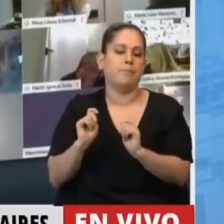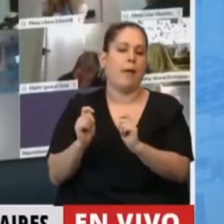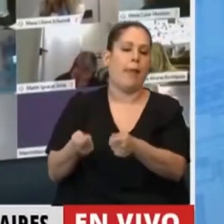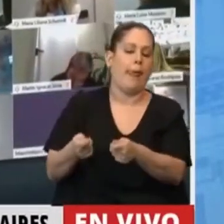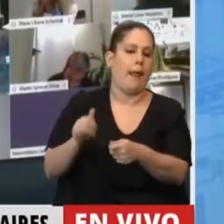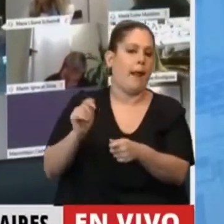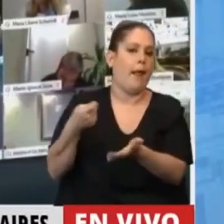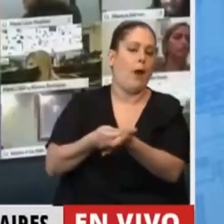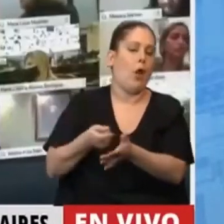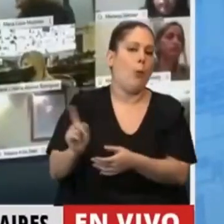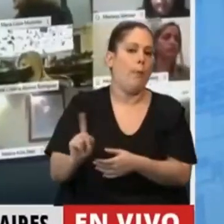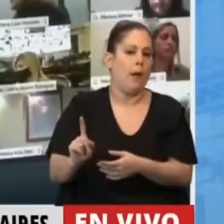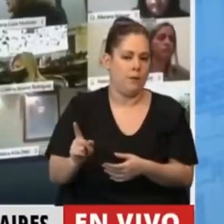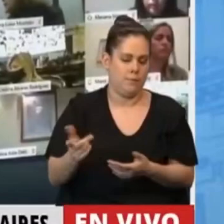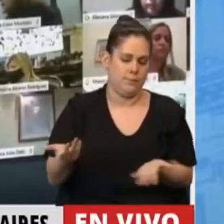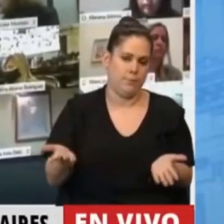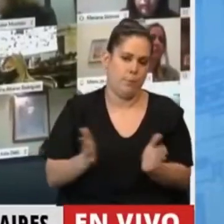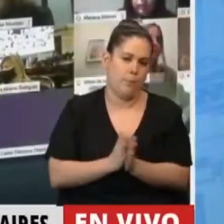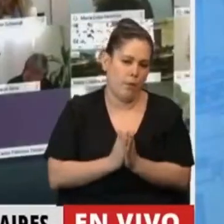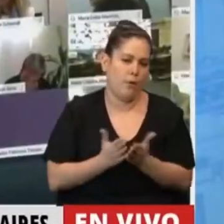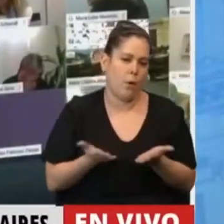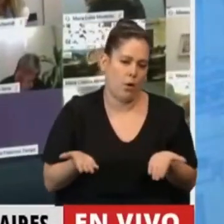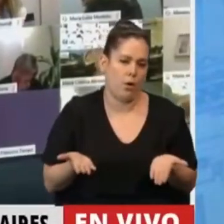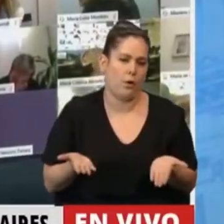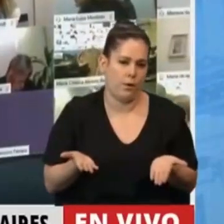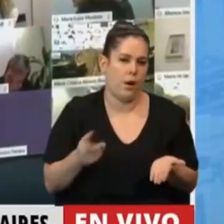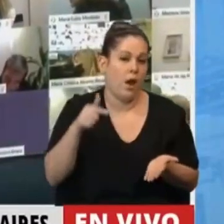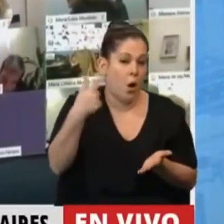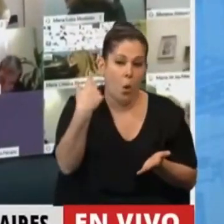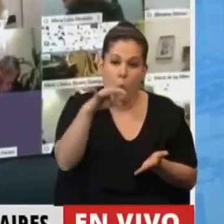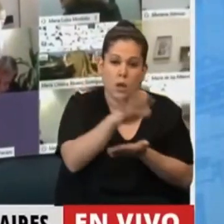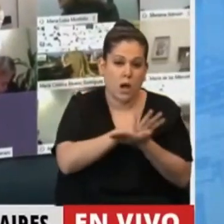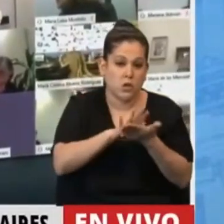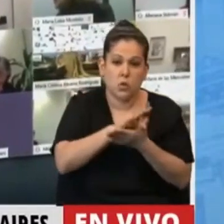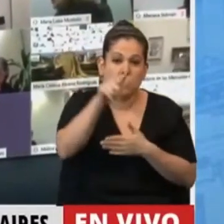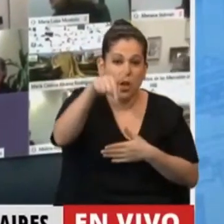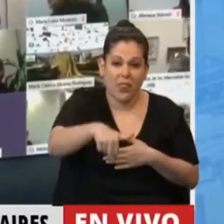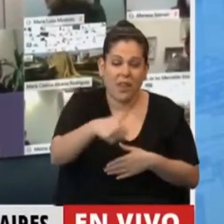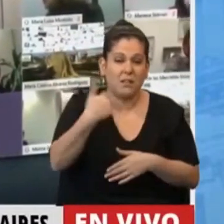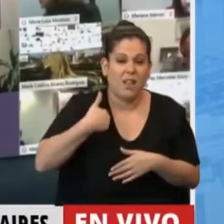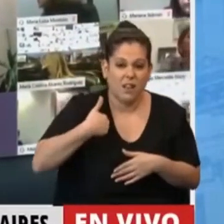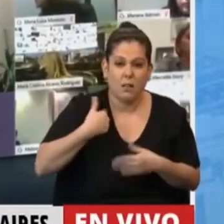capitalismo nacional progresista, por favor. La única salida para este país es que gobernemos los trabajadores. Muchas gracias.